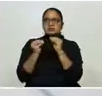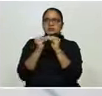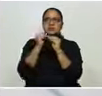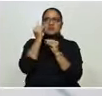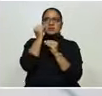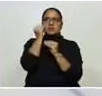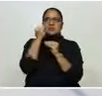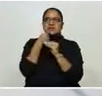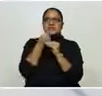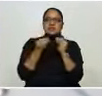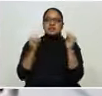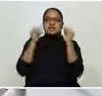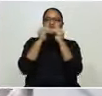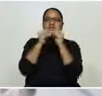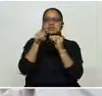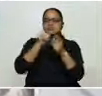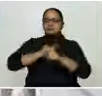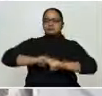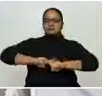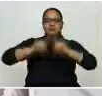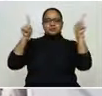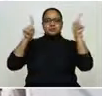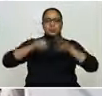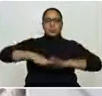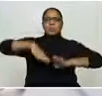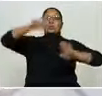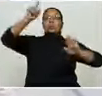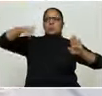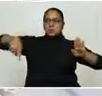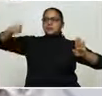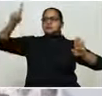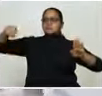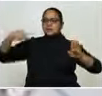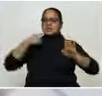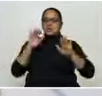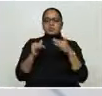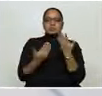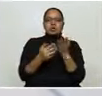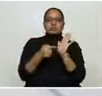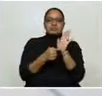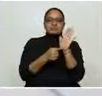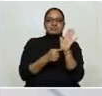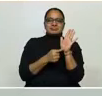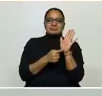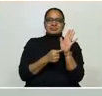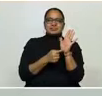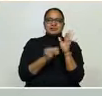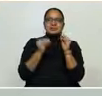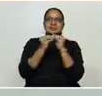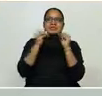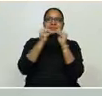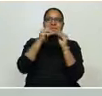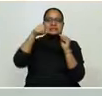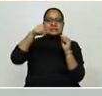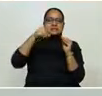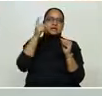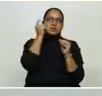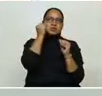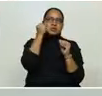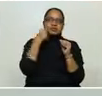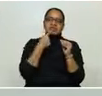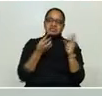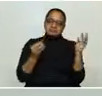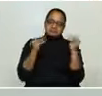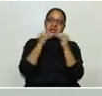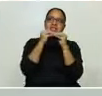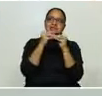diagnóstica, entonces vamos a tener más amplio el panorama de cómo tenemos estas barras,